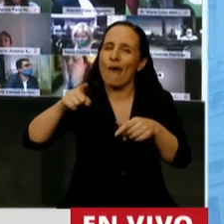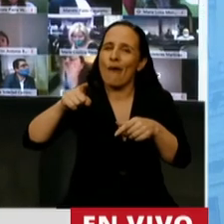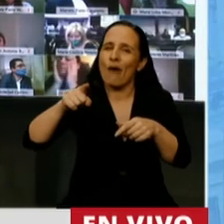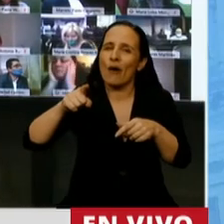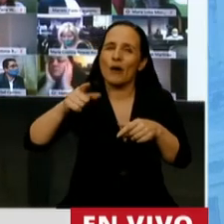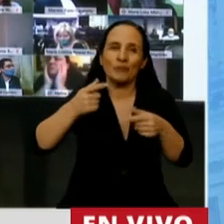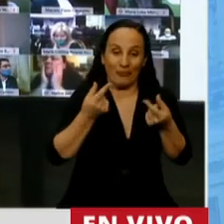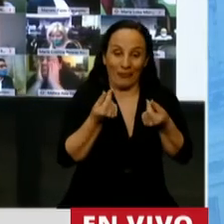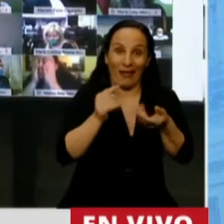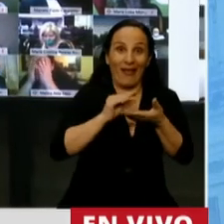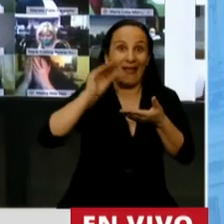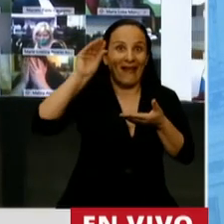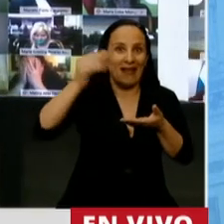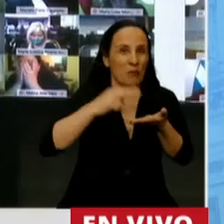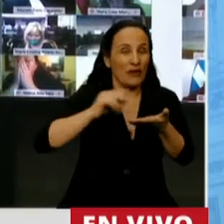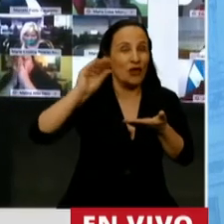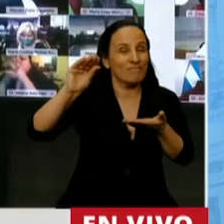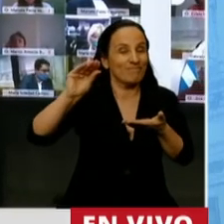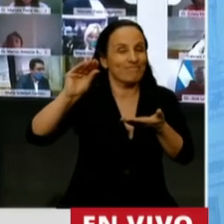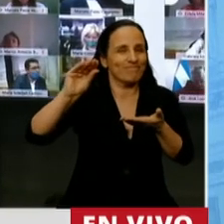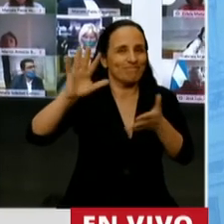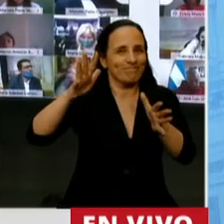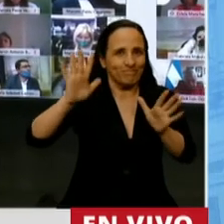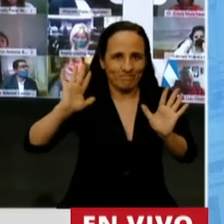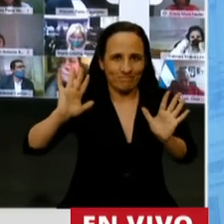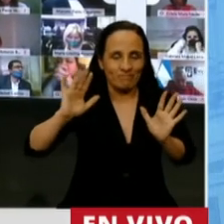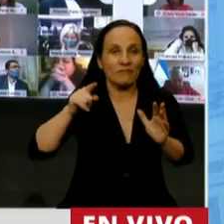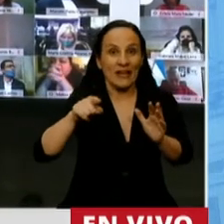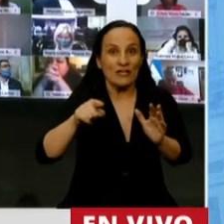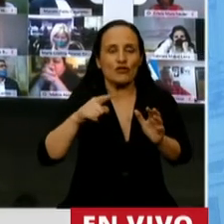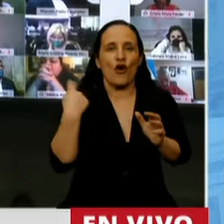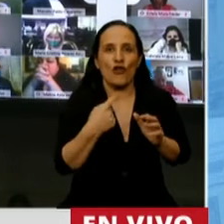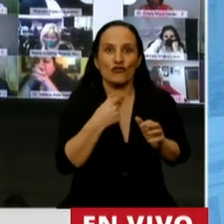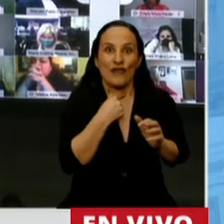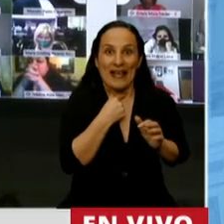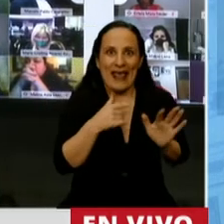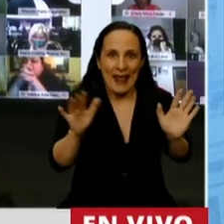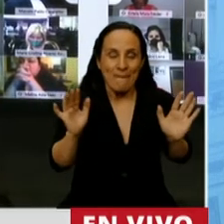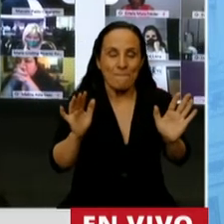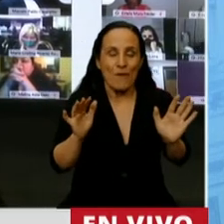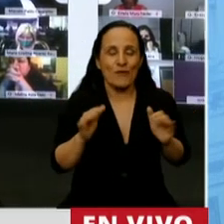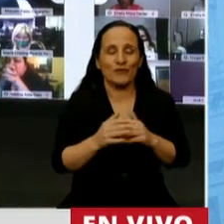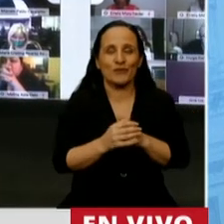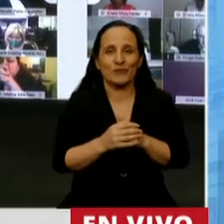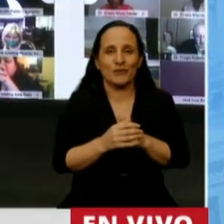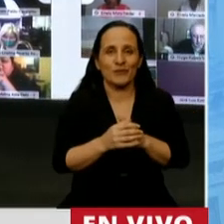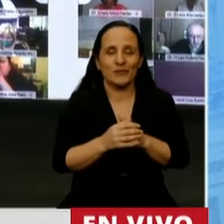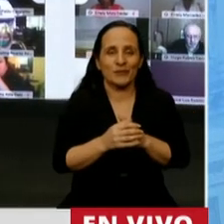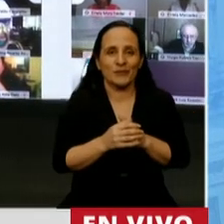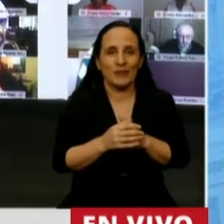coparticipación federal de impuestos. En esa expectativa que tenemos, obviamente que